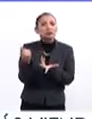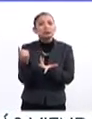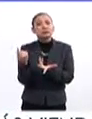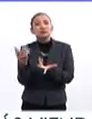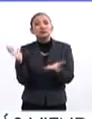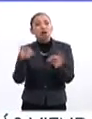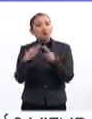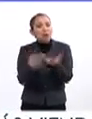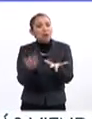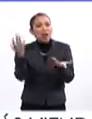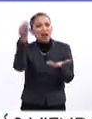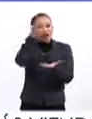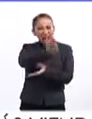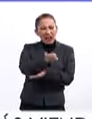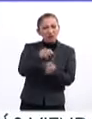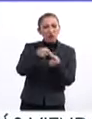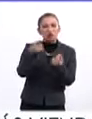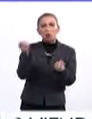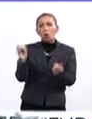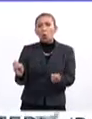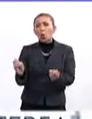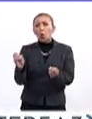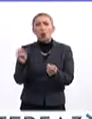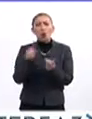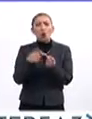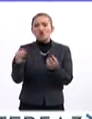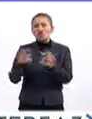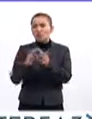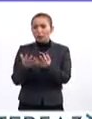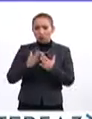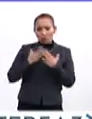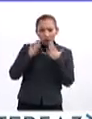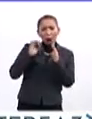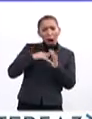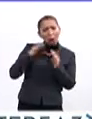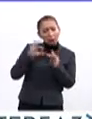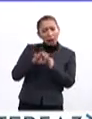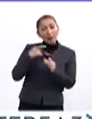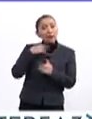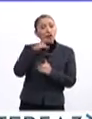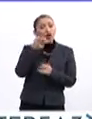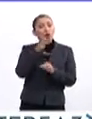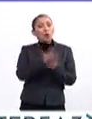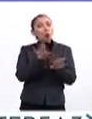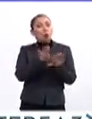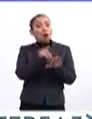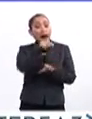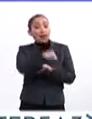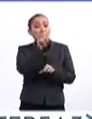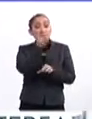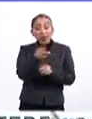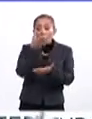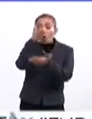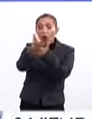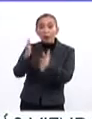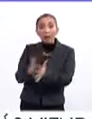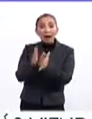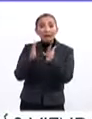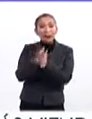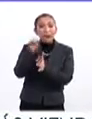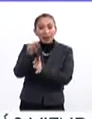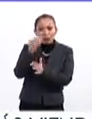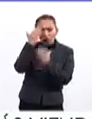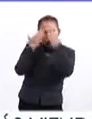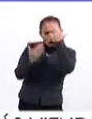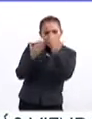medios ficticios, falsos o medios confiables. Y la mejor forma de hacer esto es que ellos mismos participen en